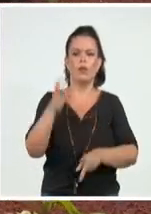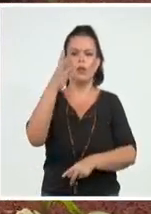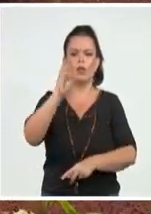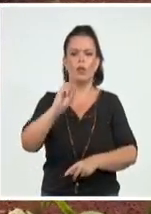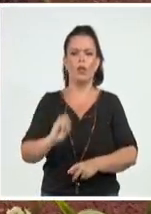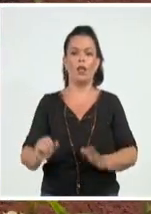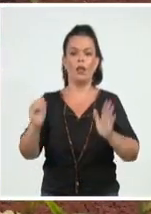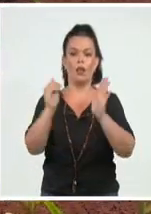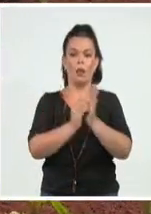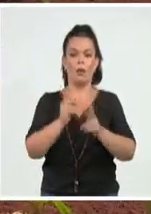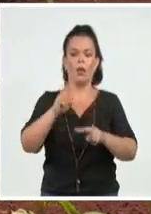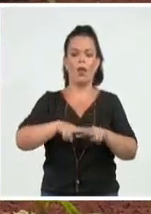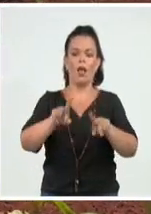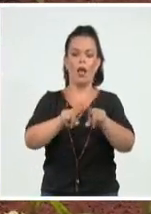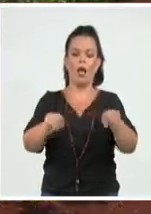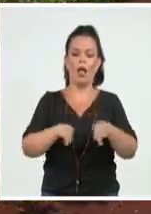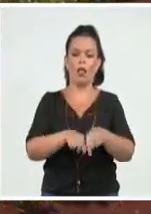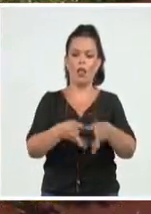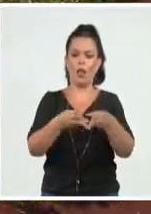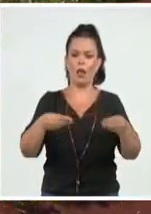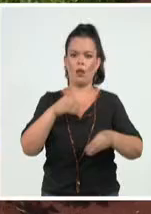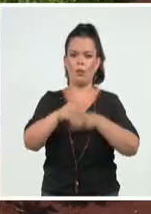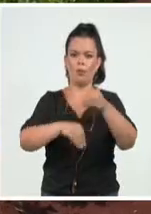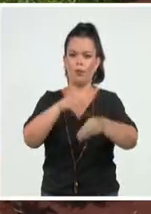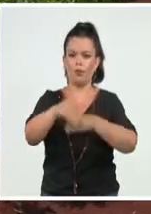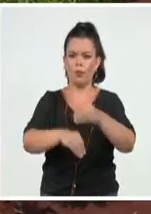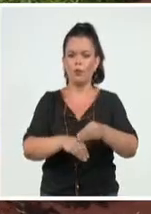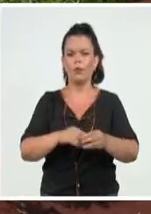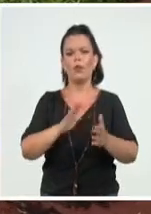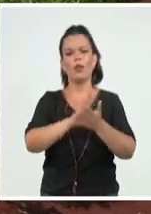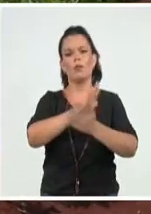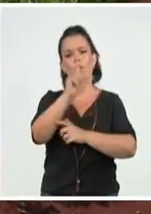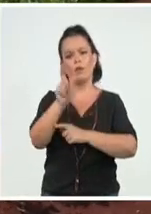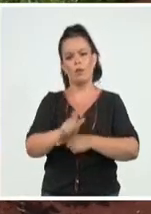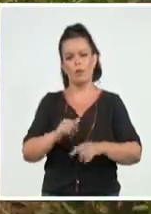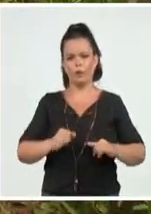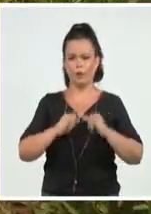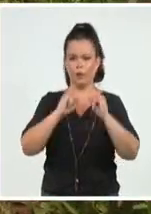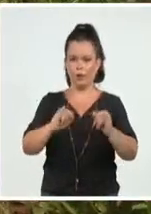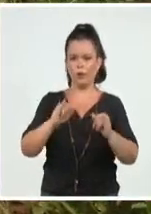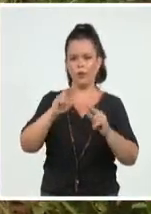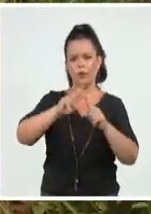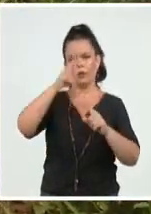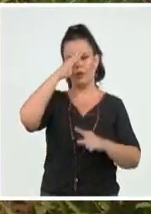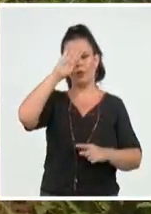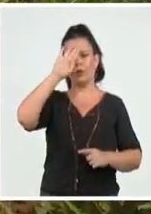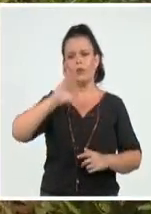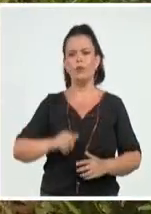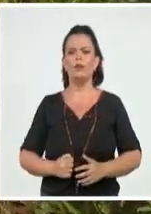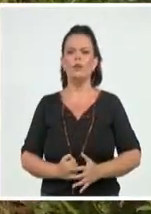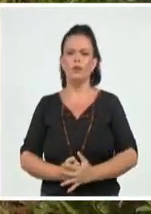incrementar la producción de alimentos. Desde Mayabeque, José Antonio Rodríguez Mengana, Sistema Informativo de la Televisión.